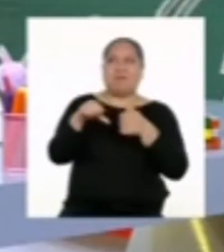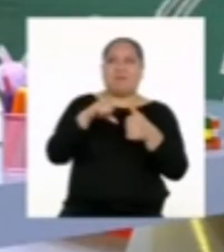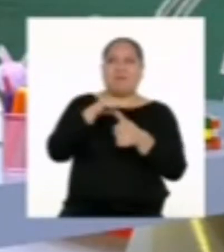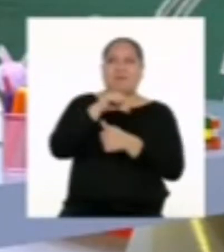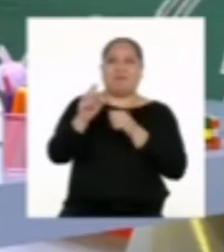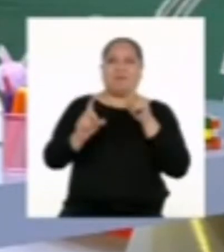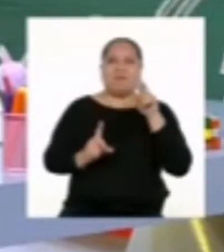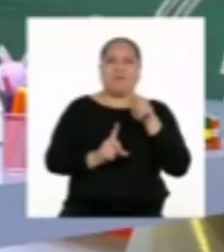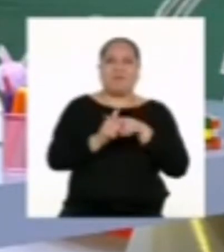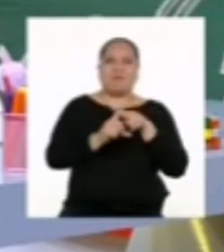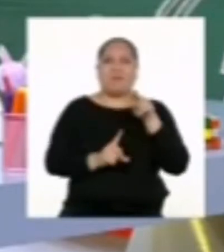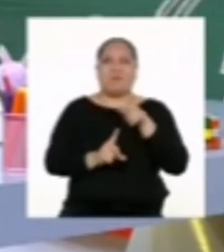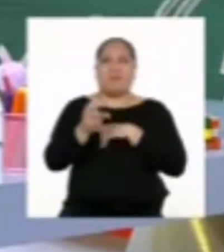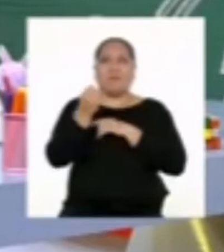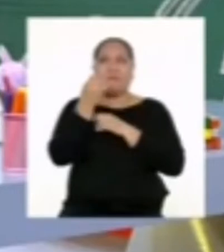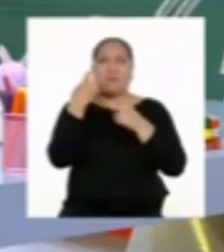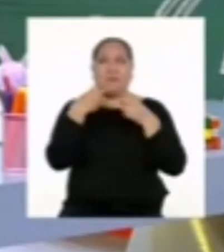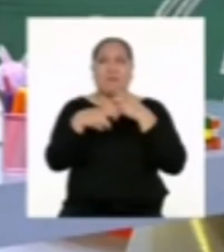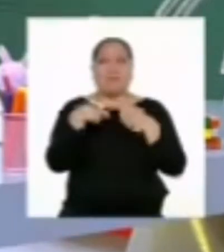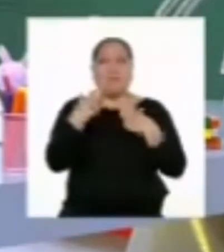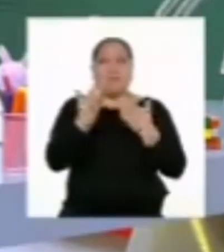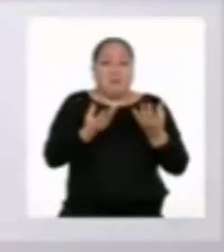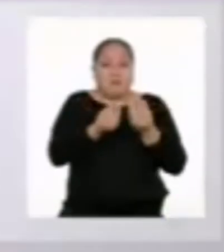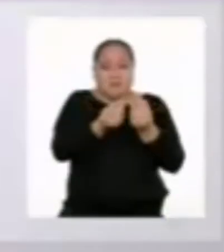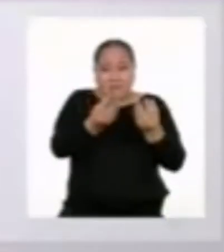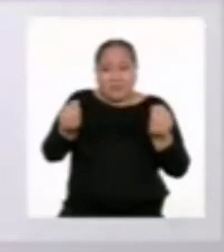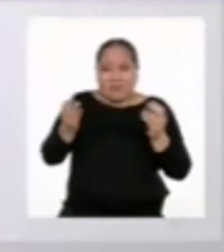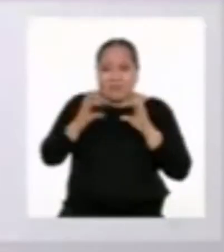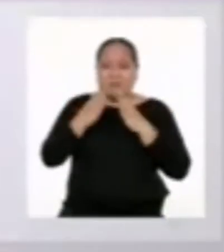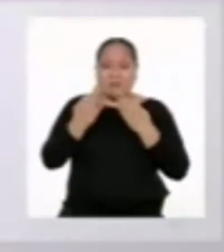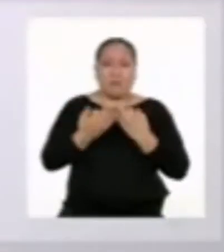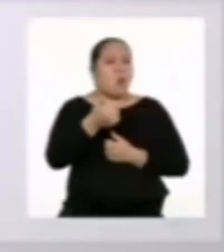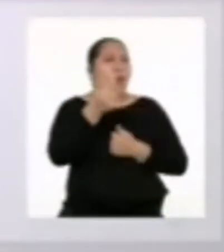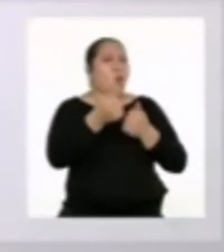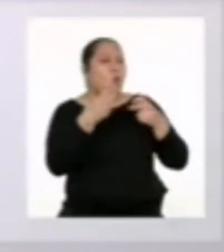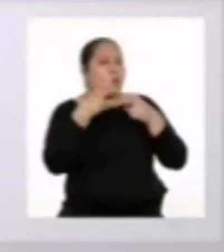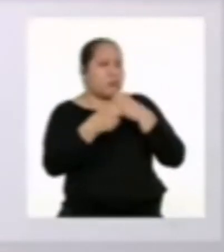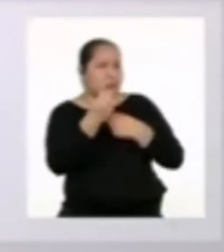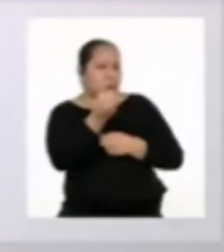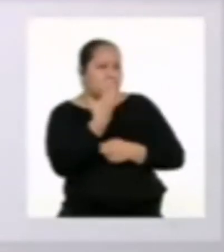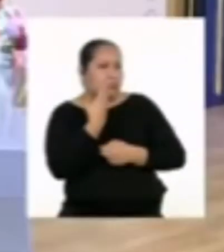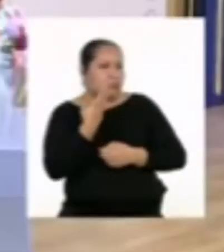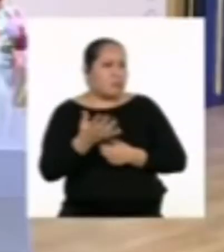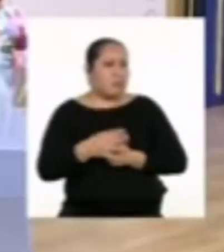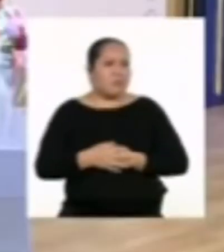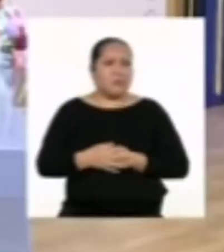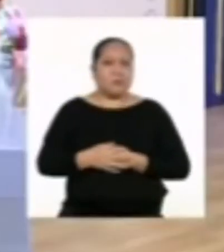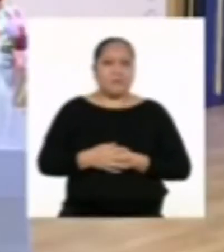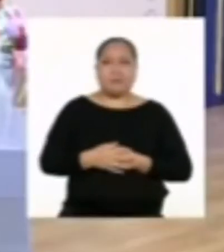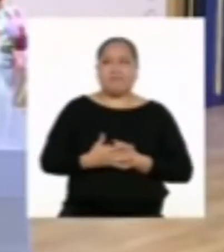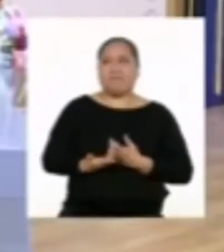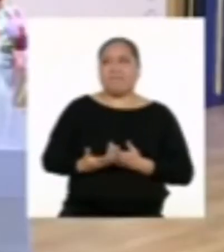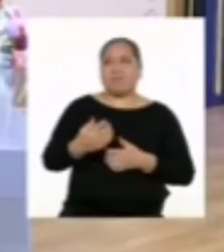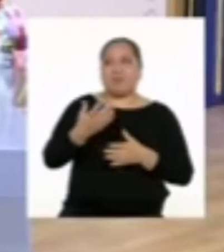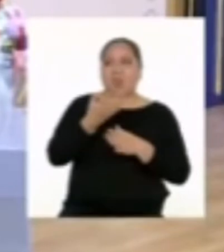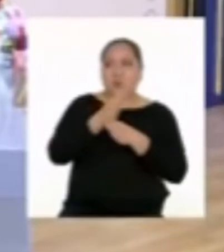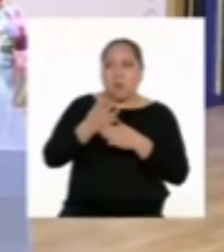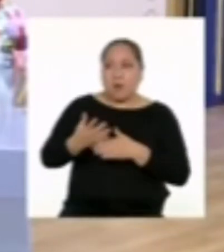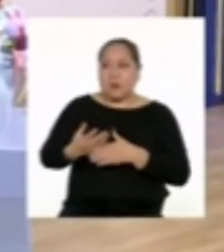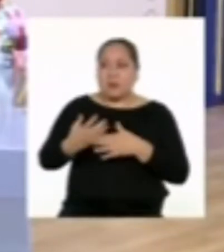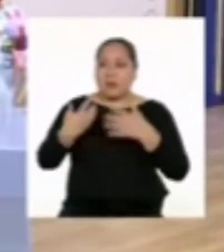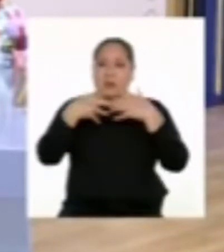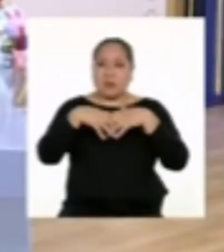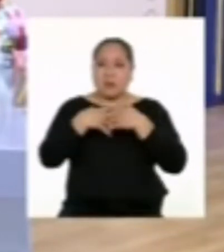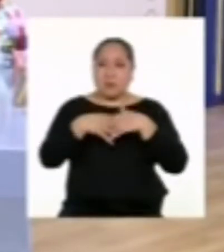aparecido algunos inconvenientes dentro de varias familias. ¿A qué tipo de problemas te está refiriendo? Tener que compartir los